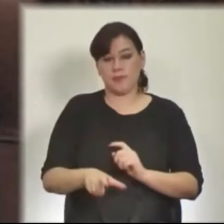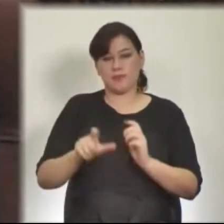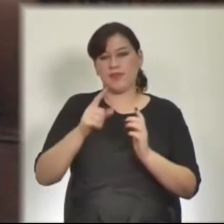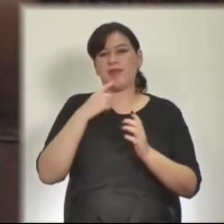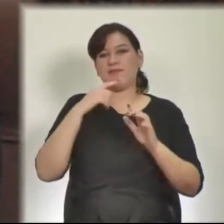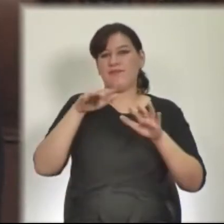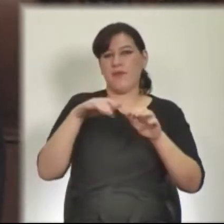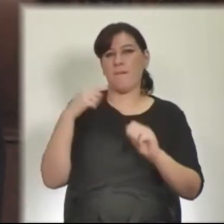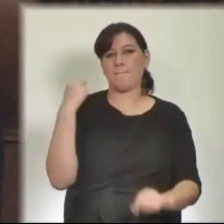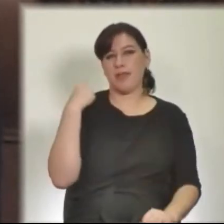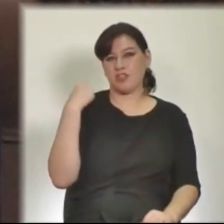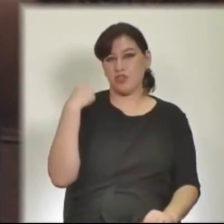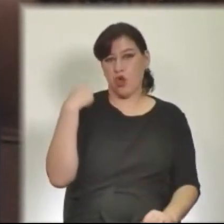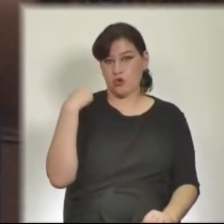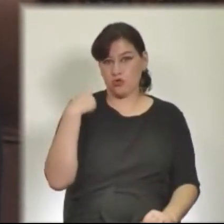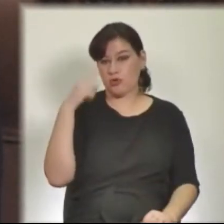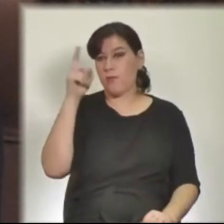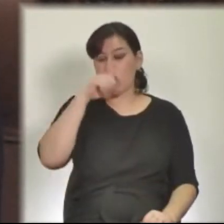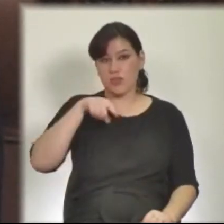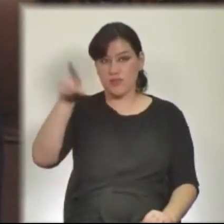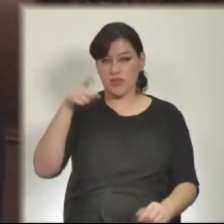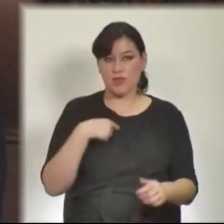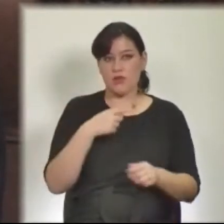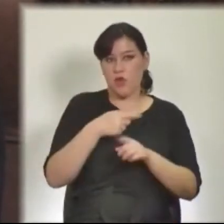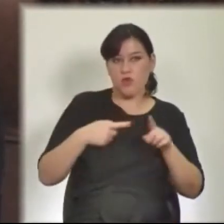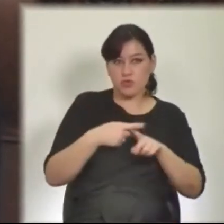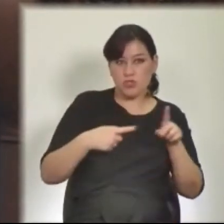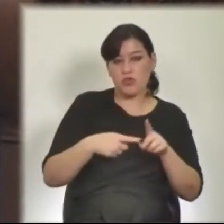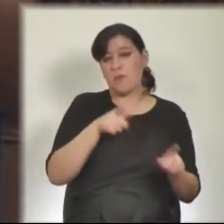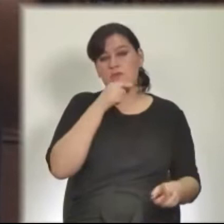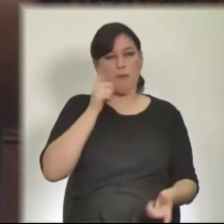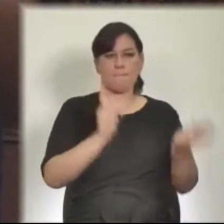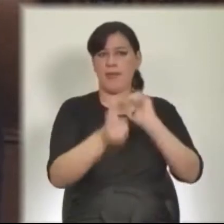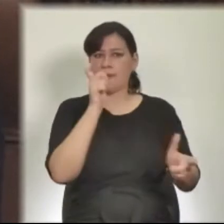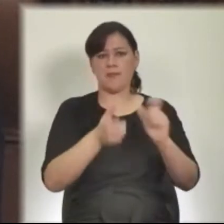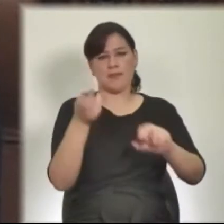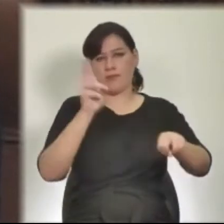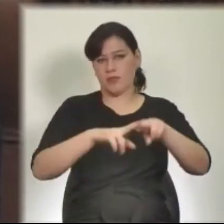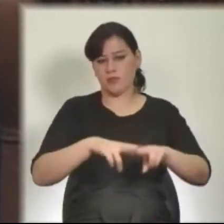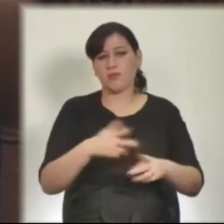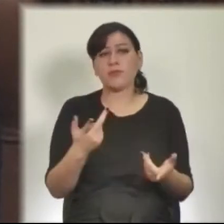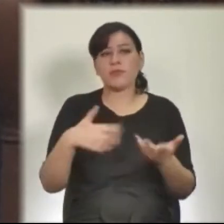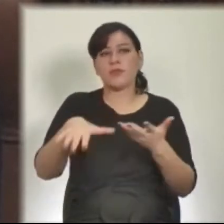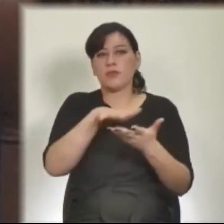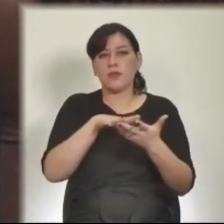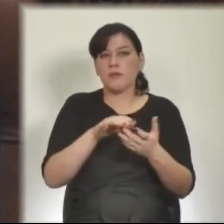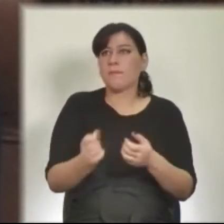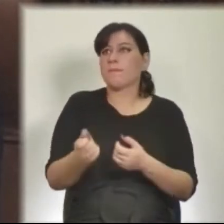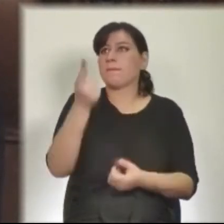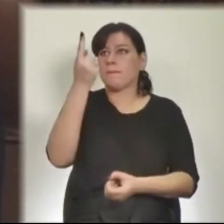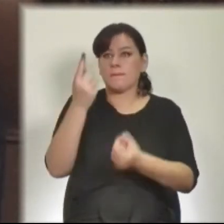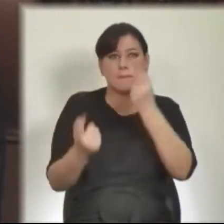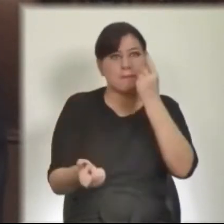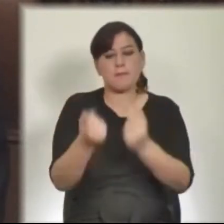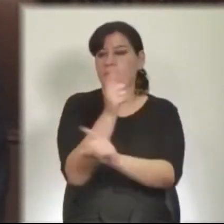Montevideo con cuchillos y la policía lo acribilló a balazos. Los casos han dejado de ser hechos aislados. El Poder